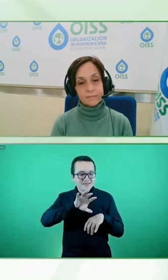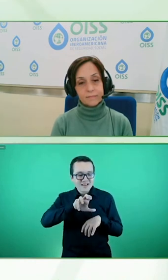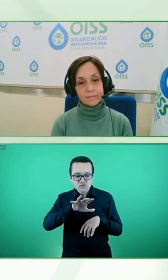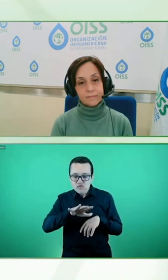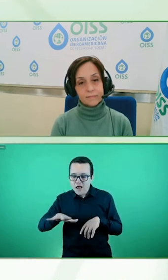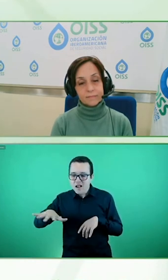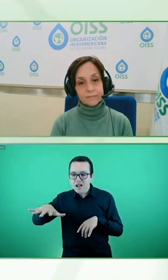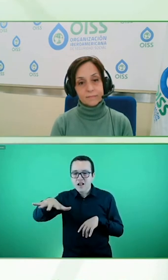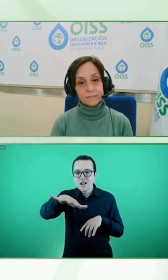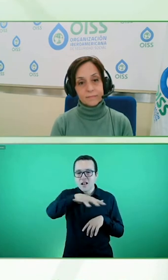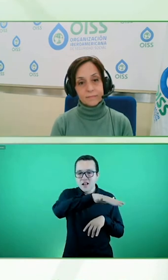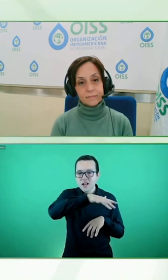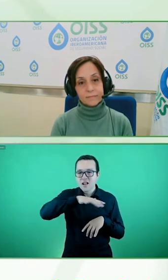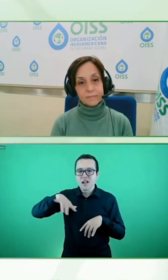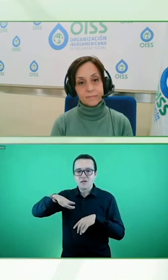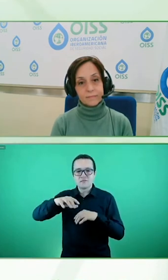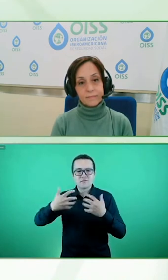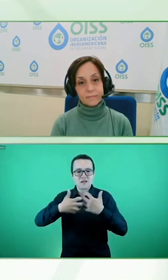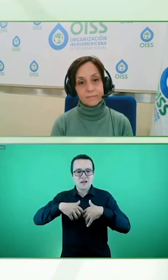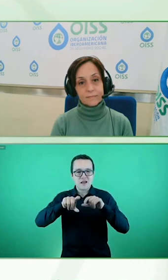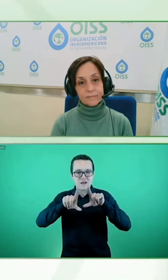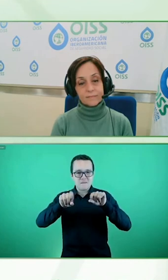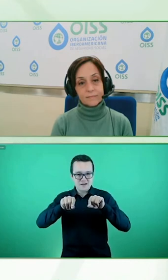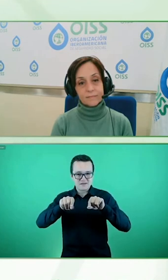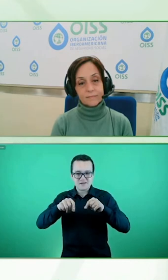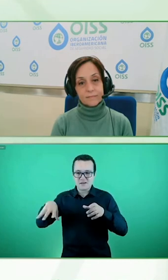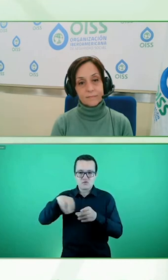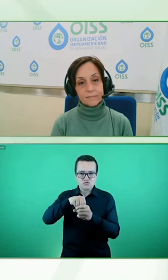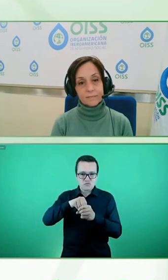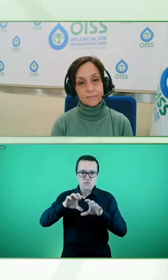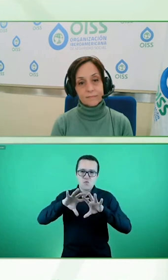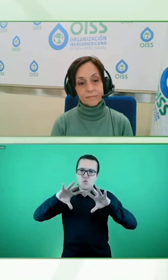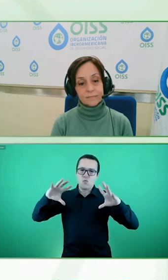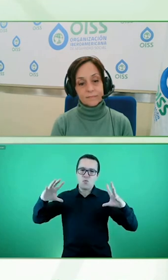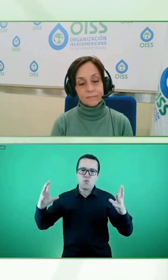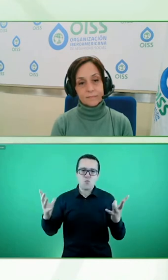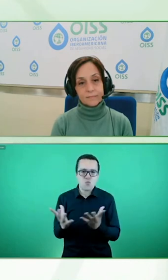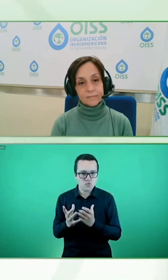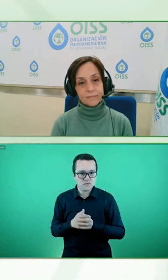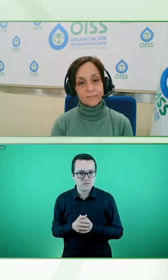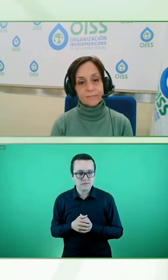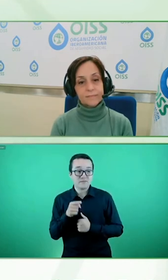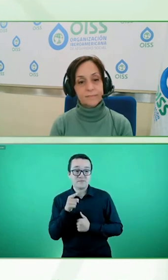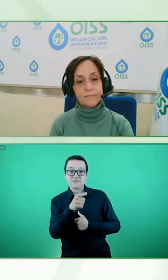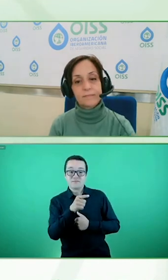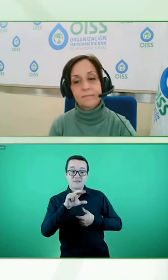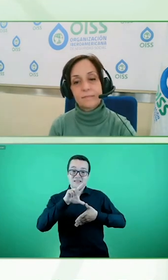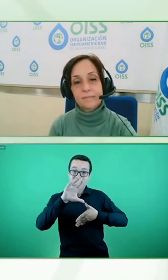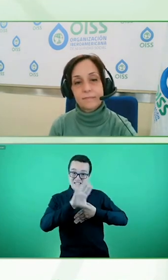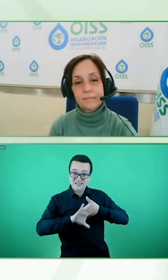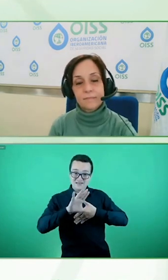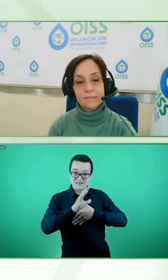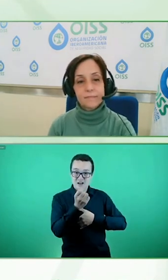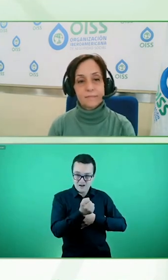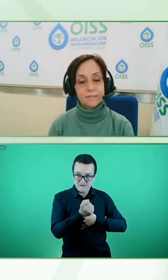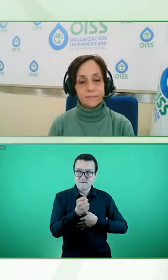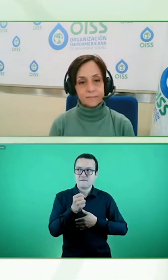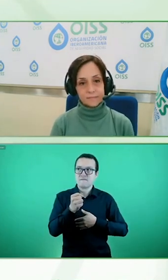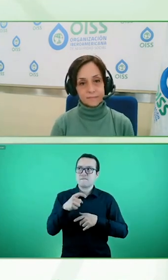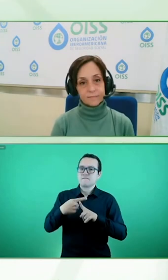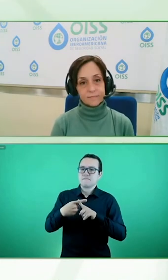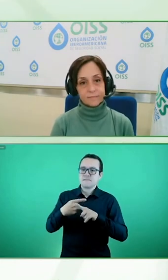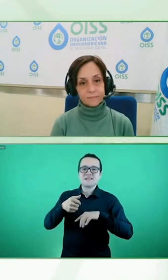en todo el mundo, en Latinoamérica, muchas en Latinoamérica, también la red iberoamericana de empresas y